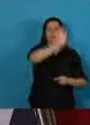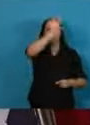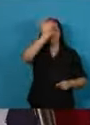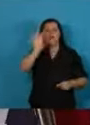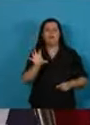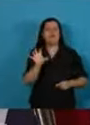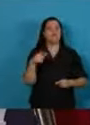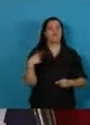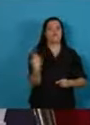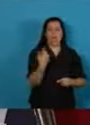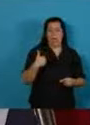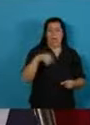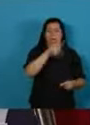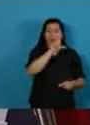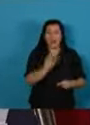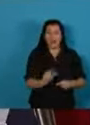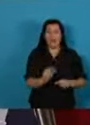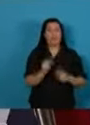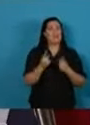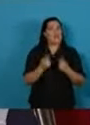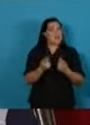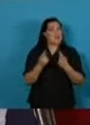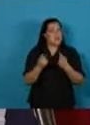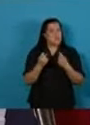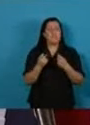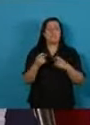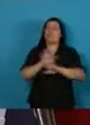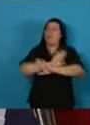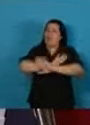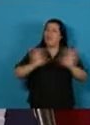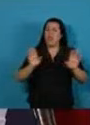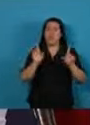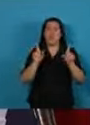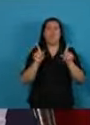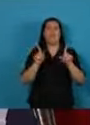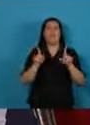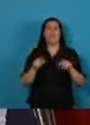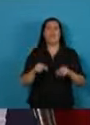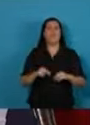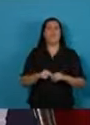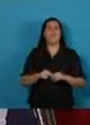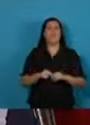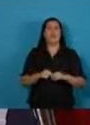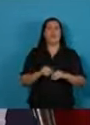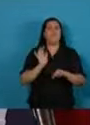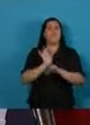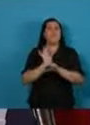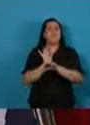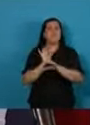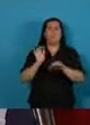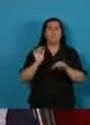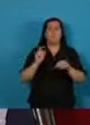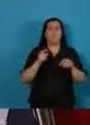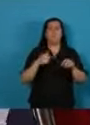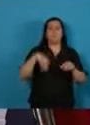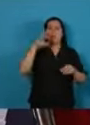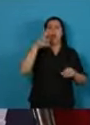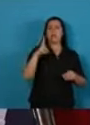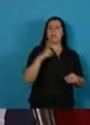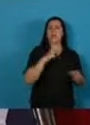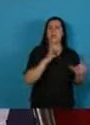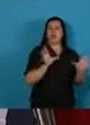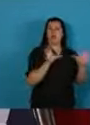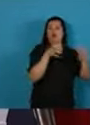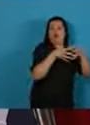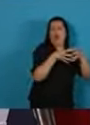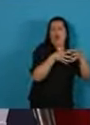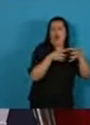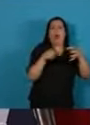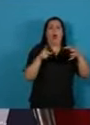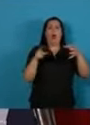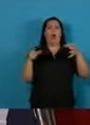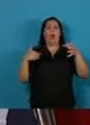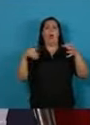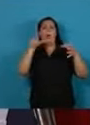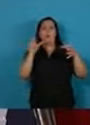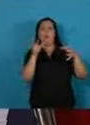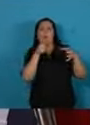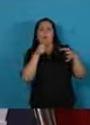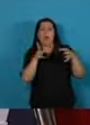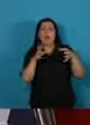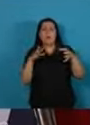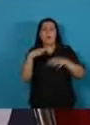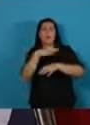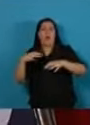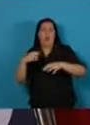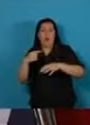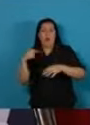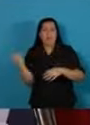Argentina necesita poner fin a una estructura que muestra un país central rico y pujante y un país periférico que busca